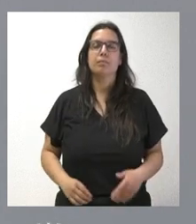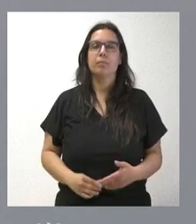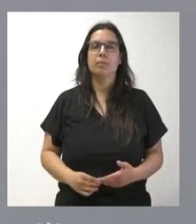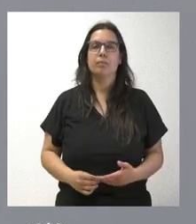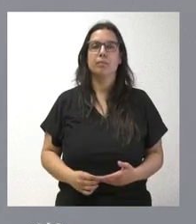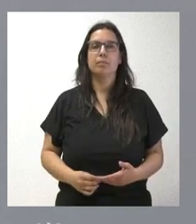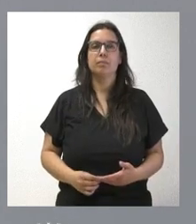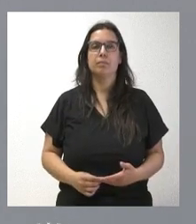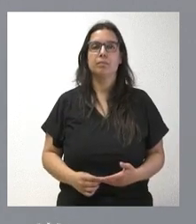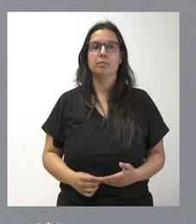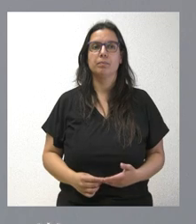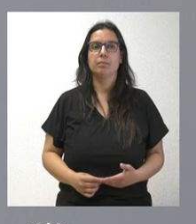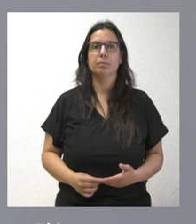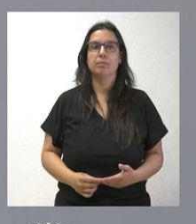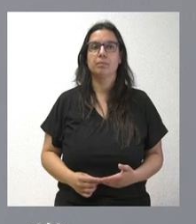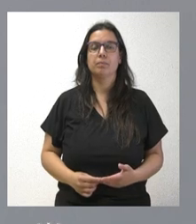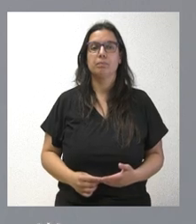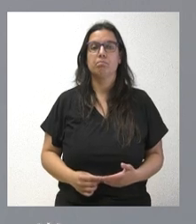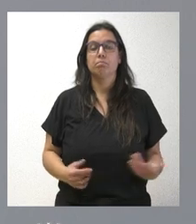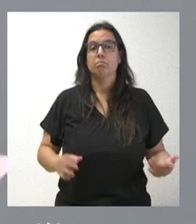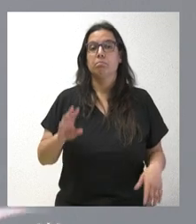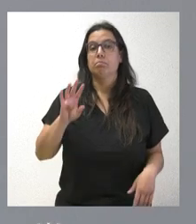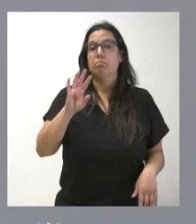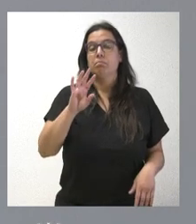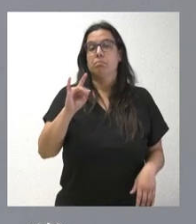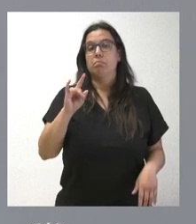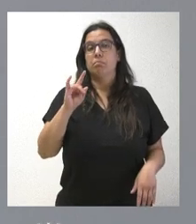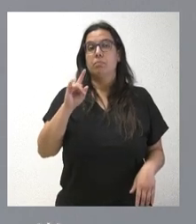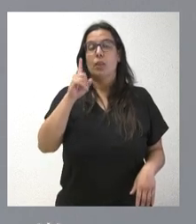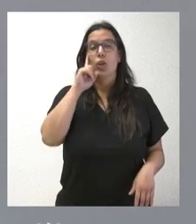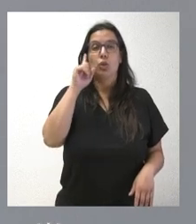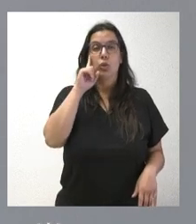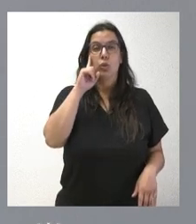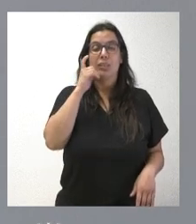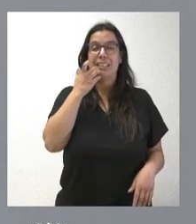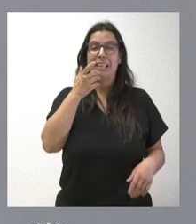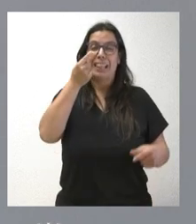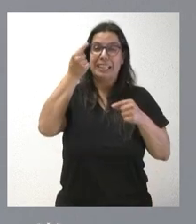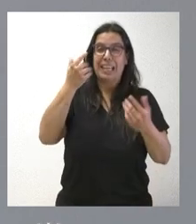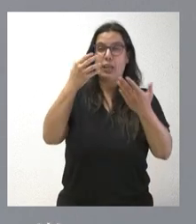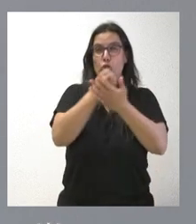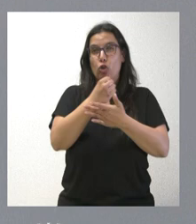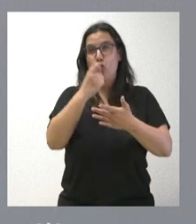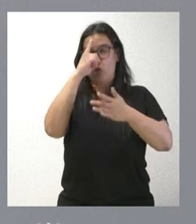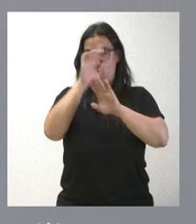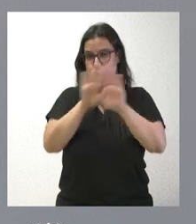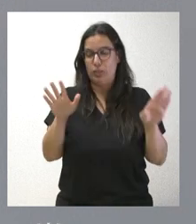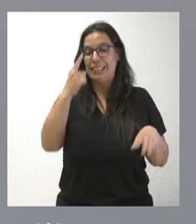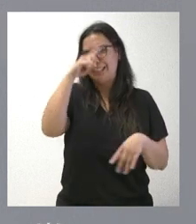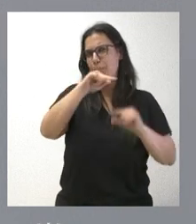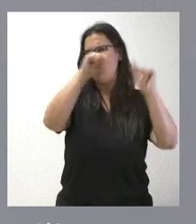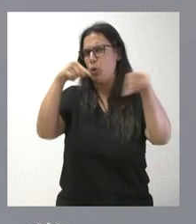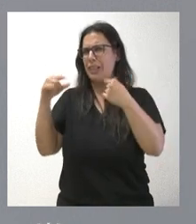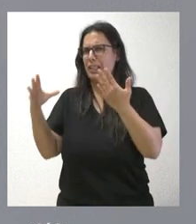Sí, no sé si estaré en condiciones de ofrecerles con detalle. Sí que sé que está en todas las provincias.